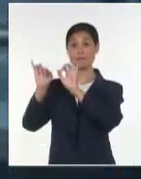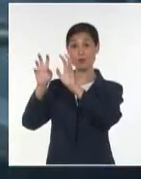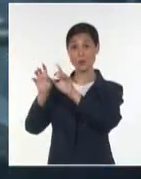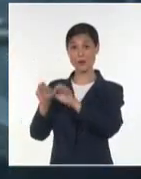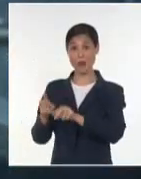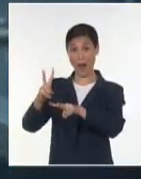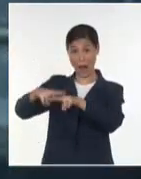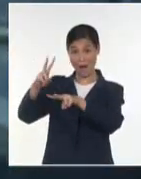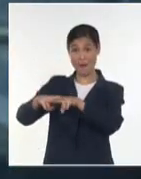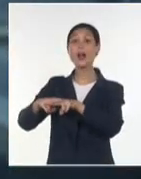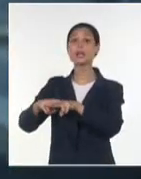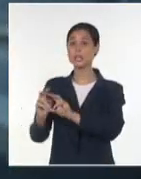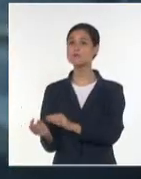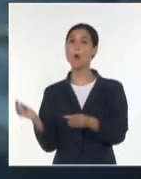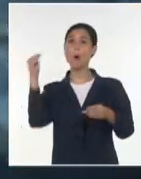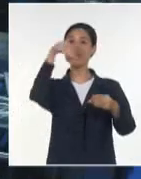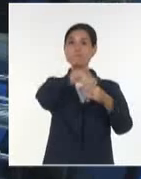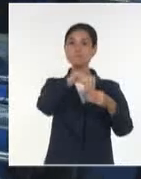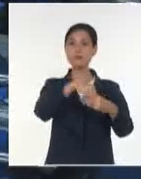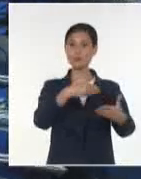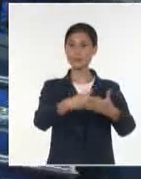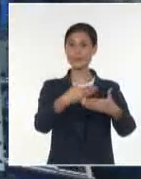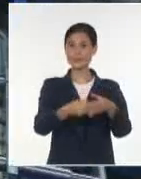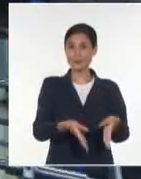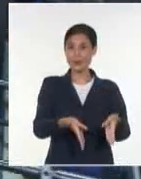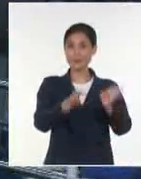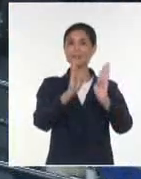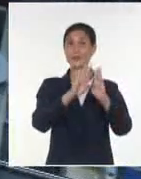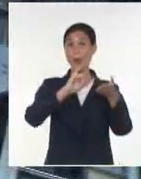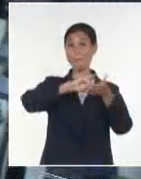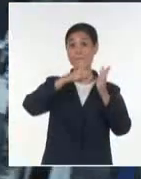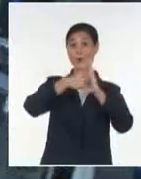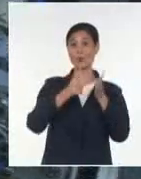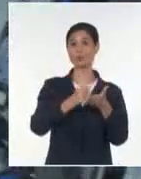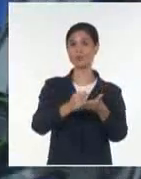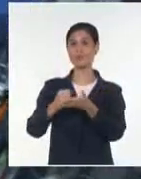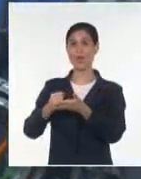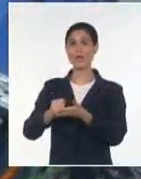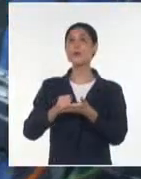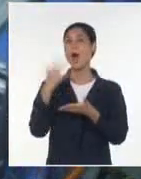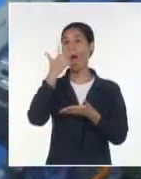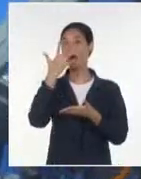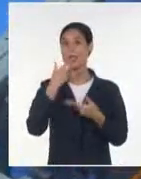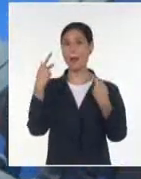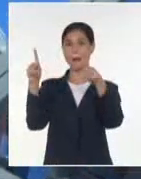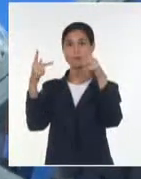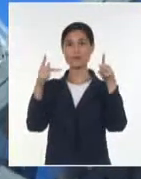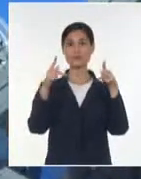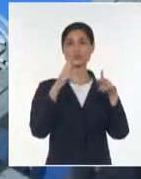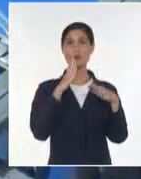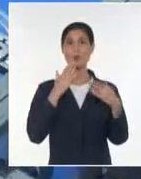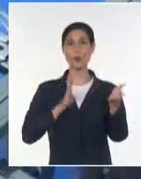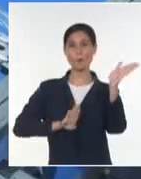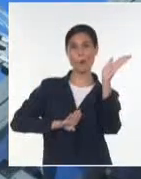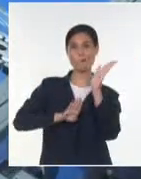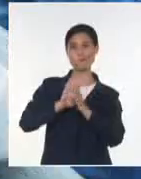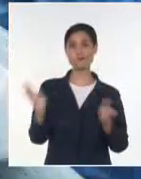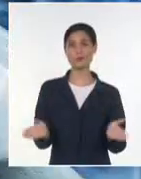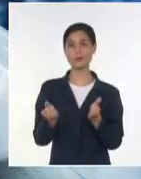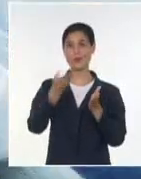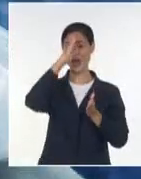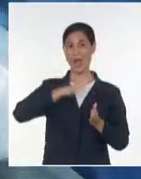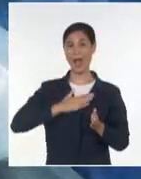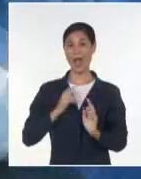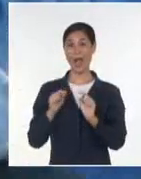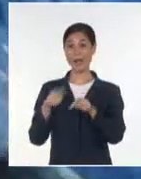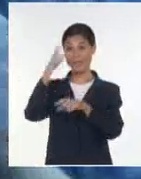este es un proyecto que le permitirá, como a otros jóvenes profesionales y estudiantes, explorar la transformación industrial en primera